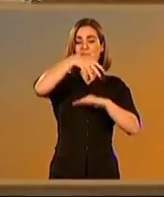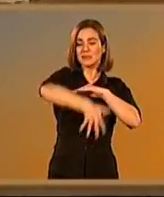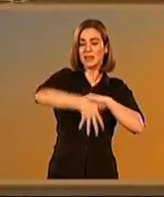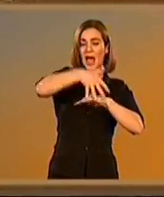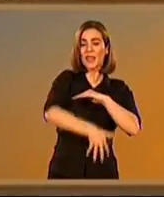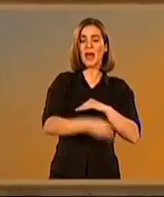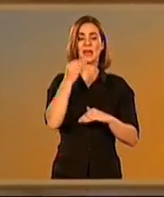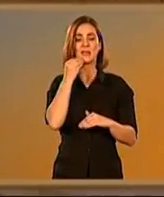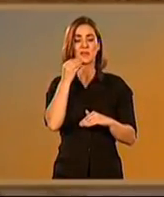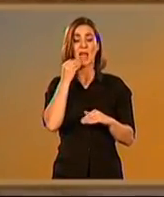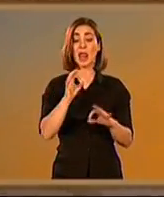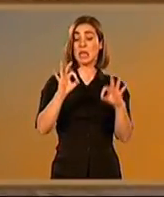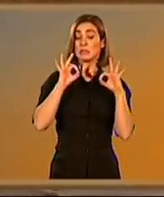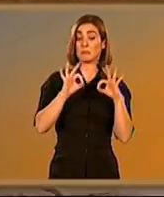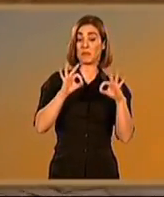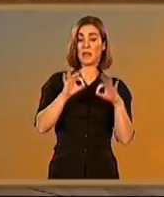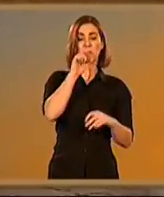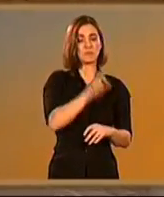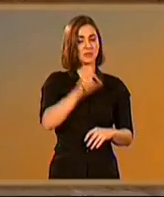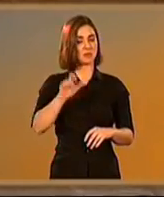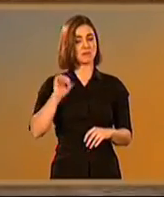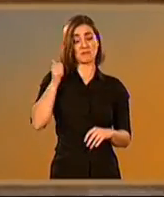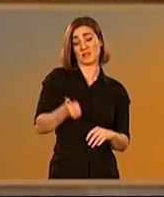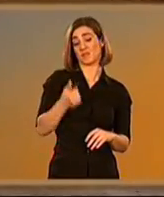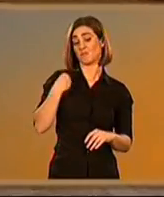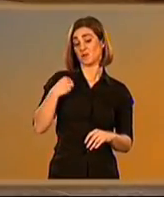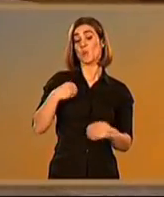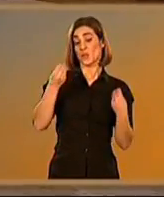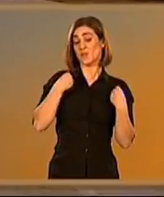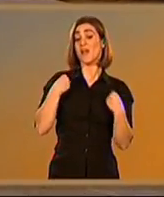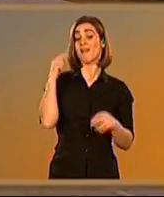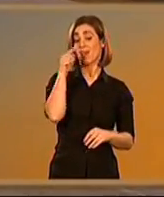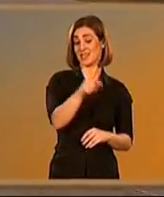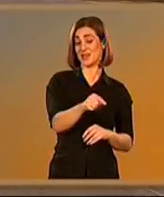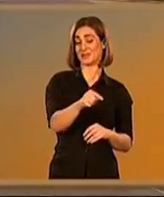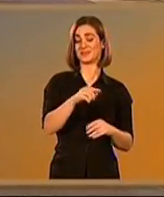agua situada detrás, y que denota el grado de sofisticación de sus moradores.